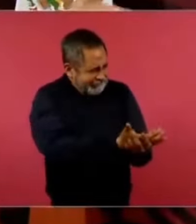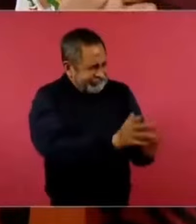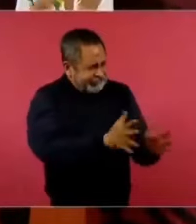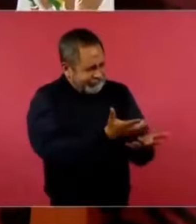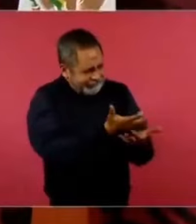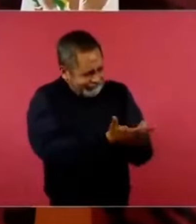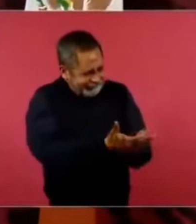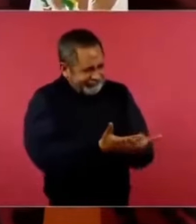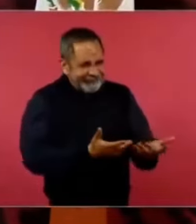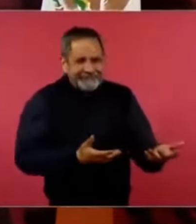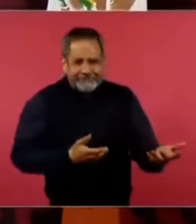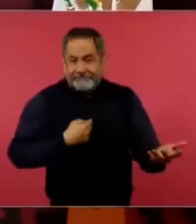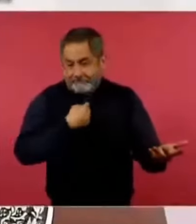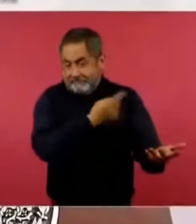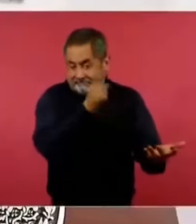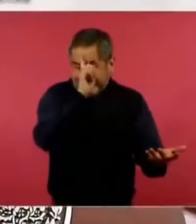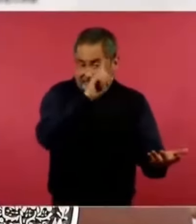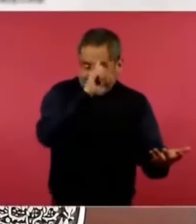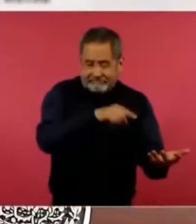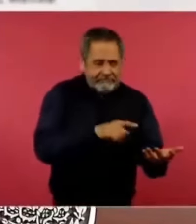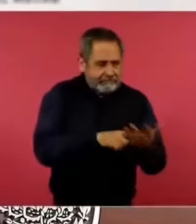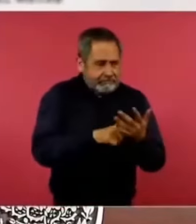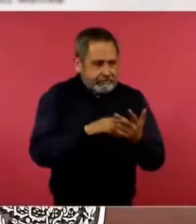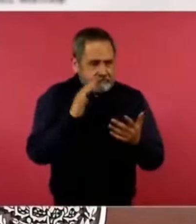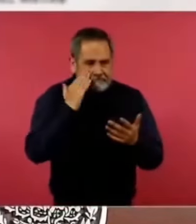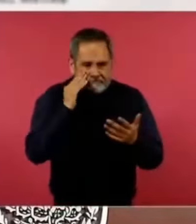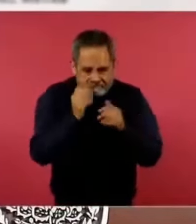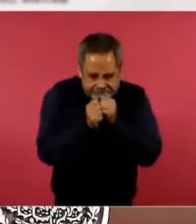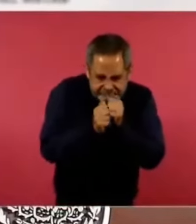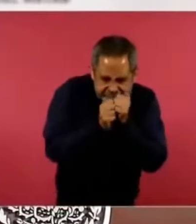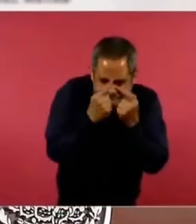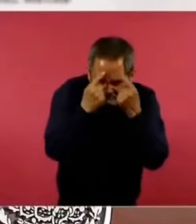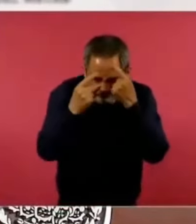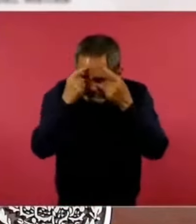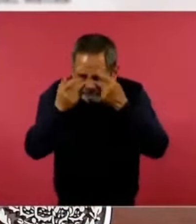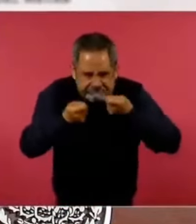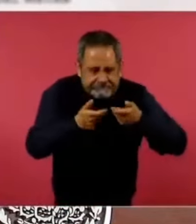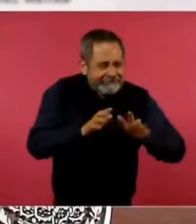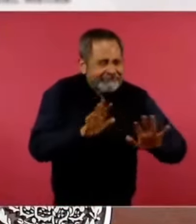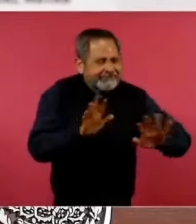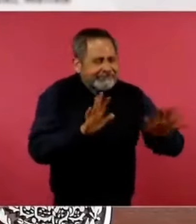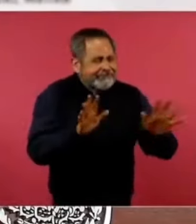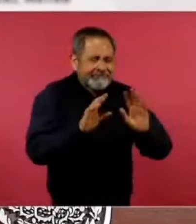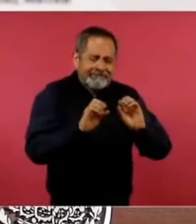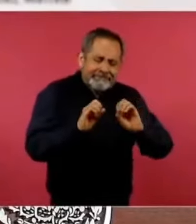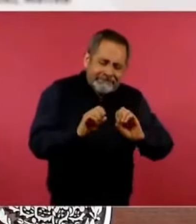el Facebook, Twitter,